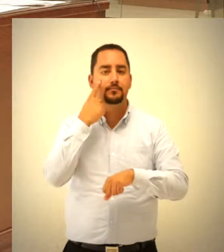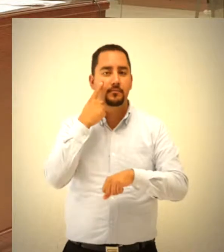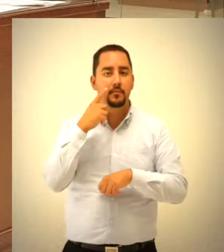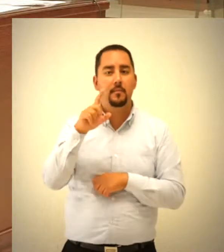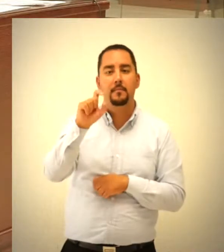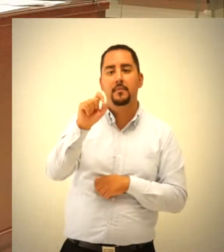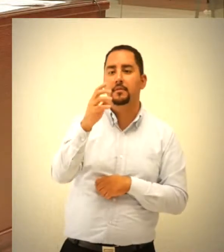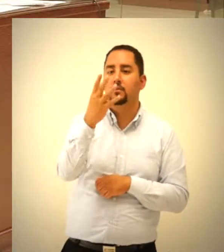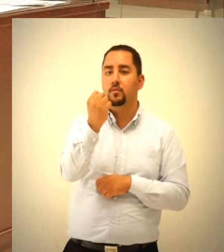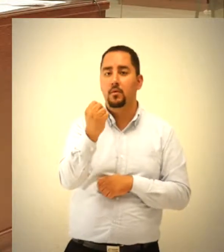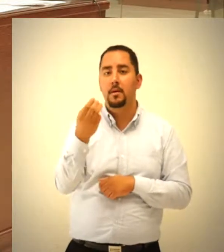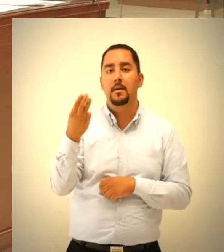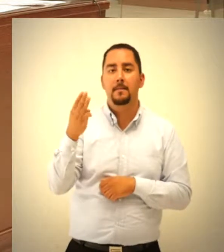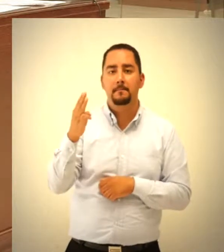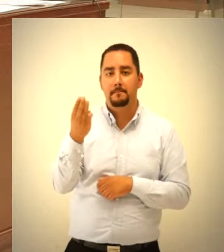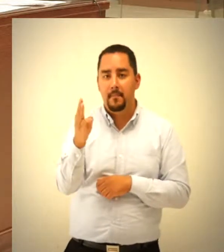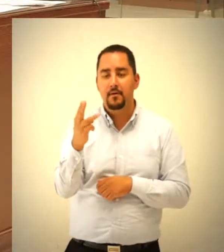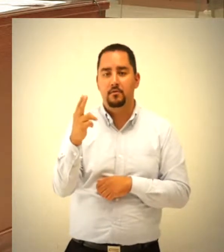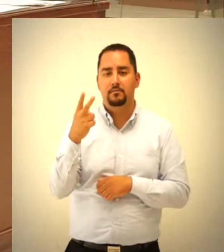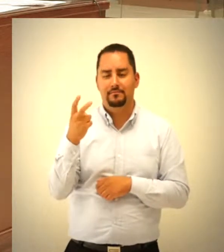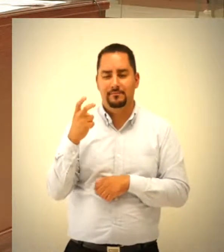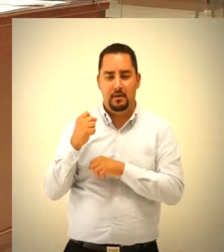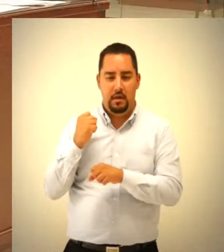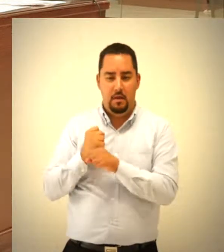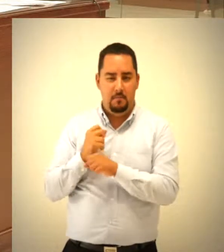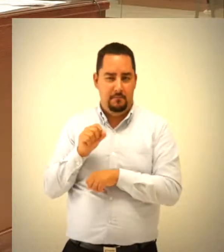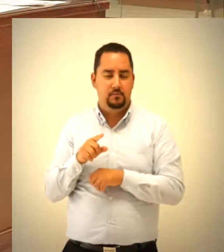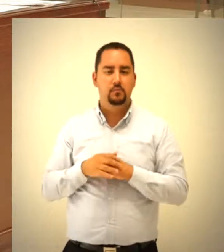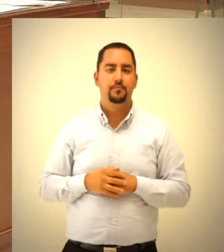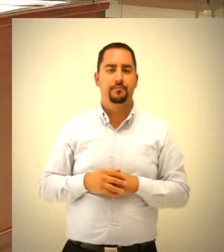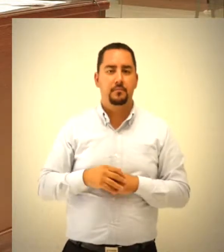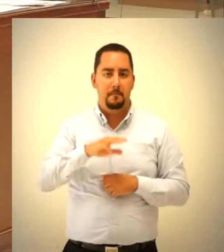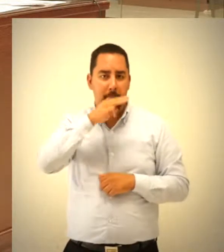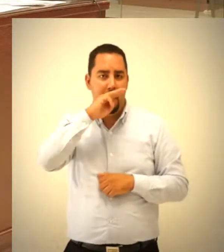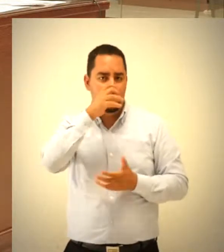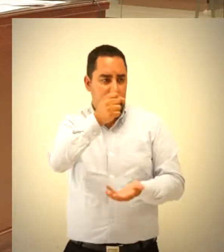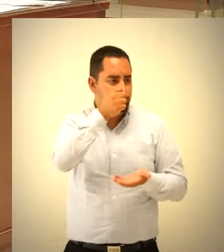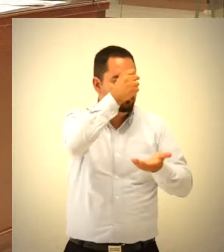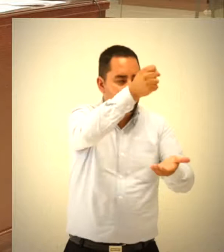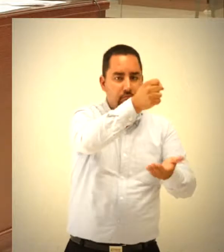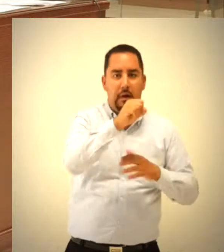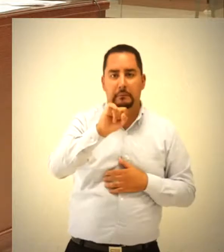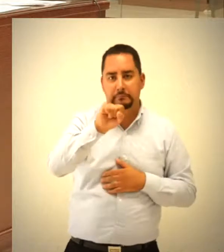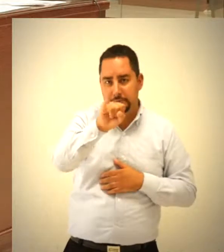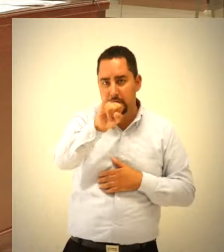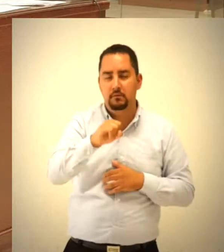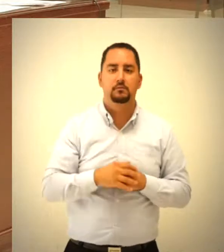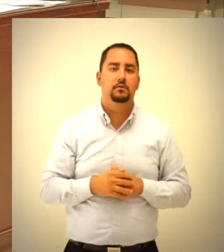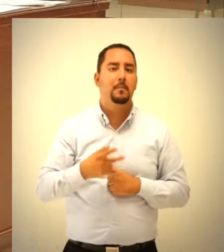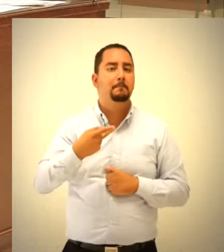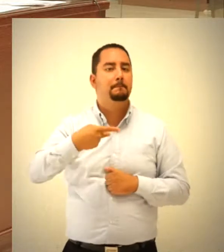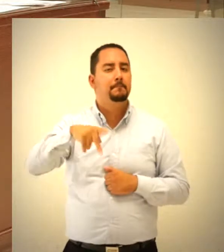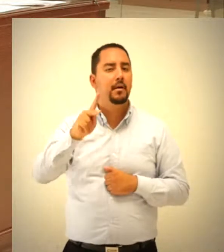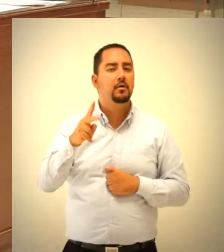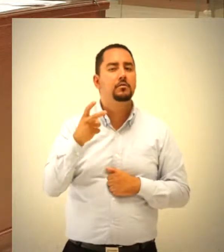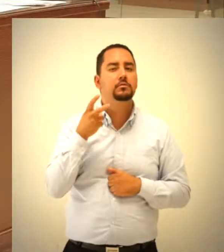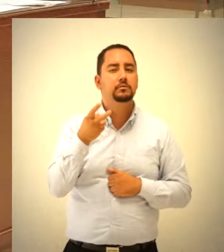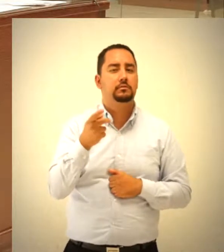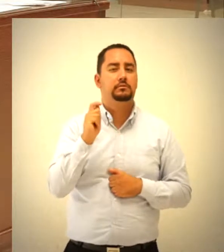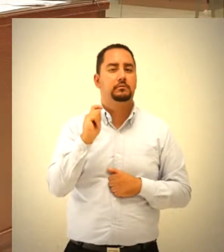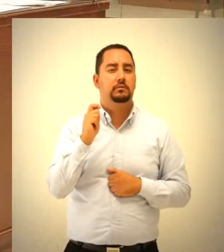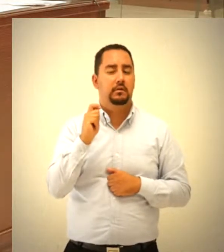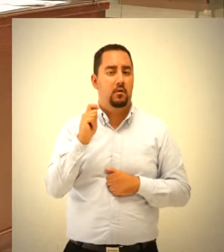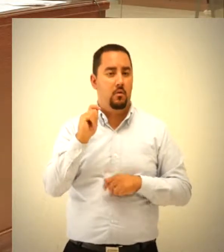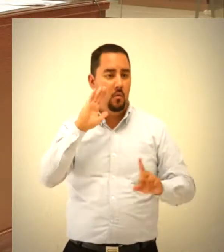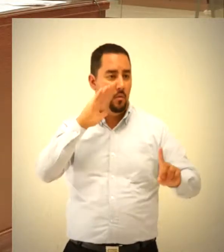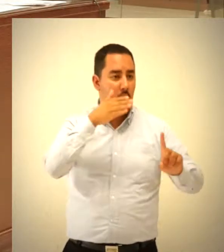día 29 de mayo del año del curso fueron entregados costales de maíz. Sin embargo, no se desprende que ello haya sido con la